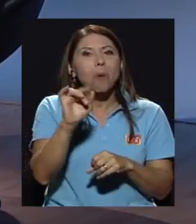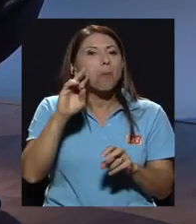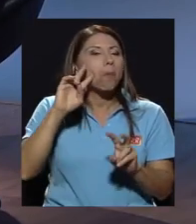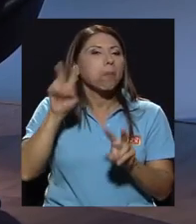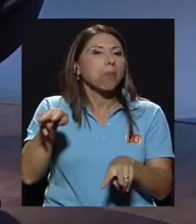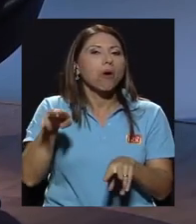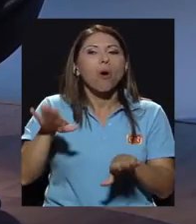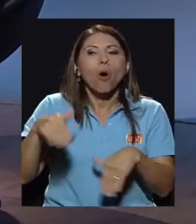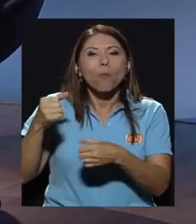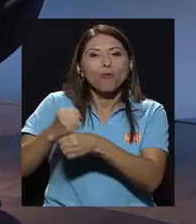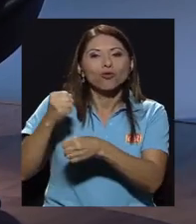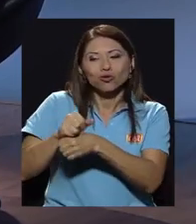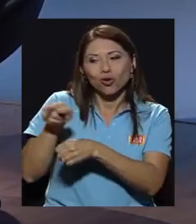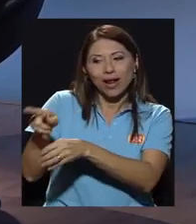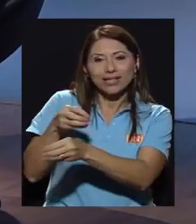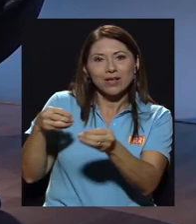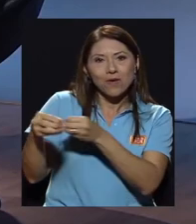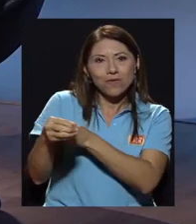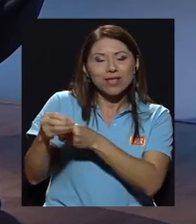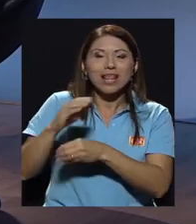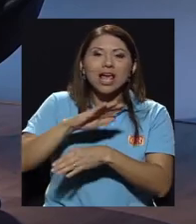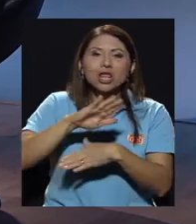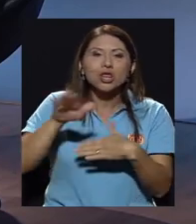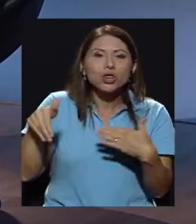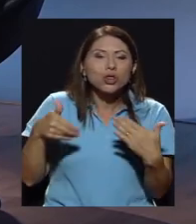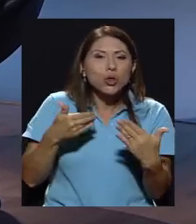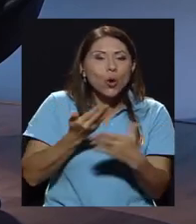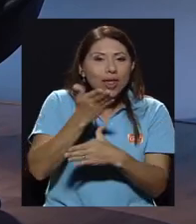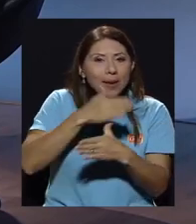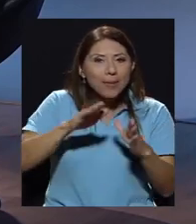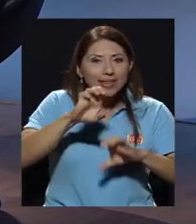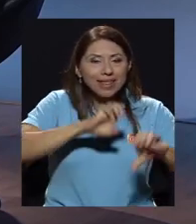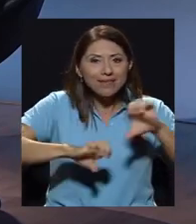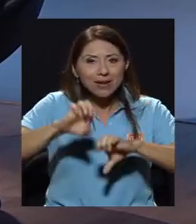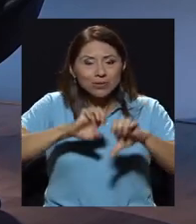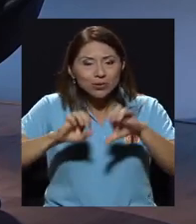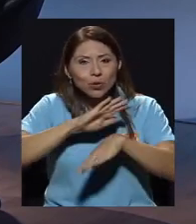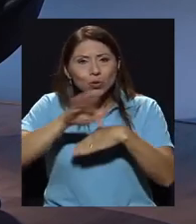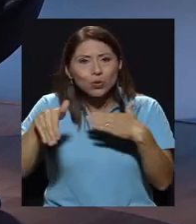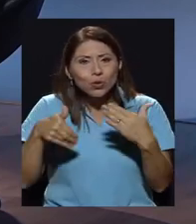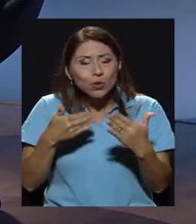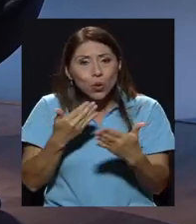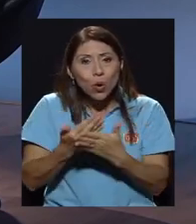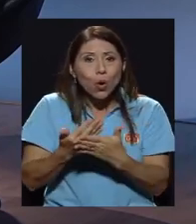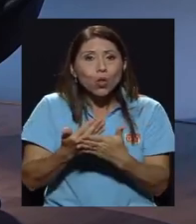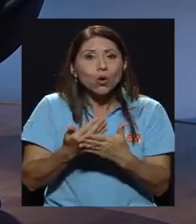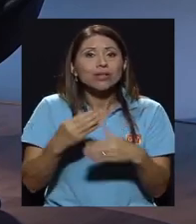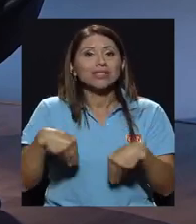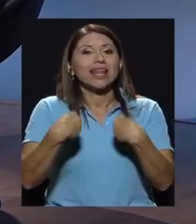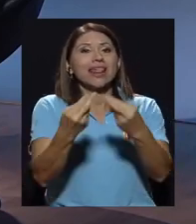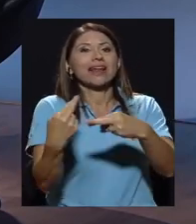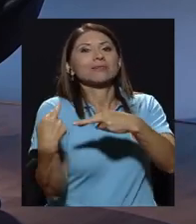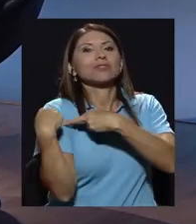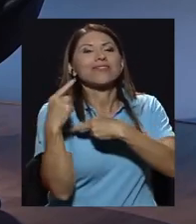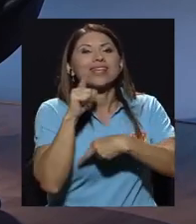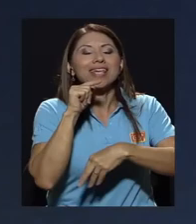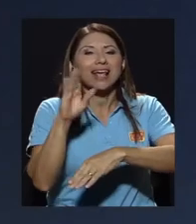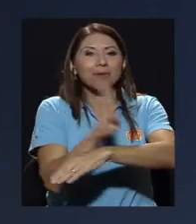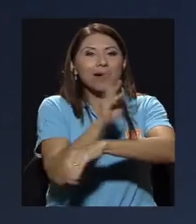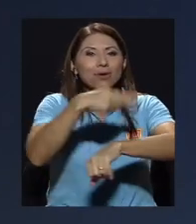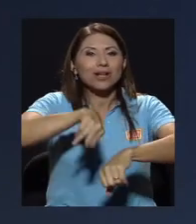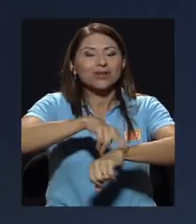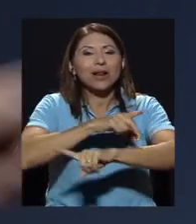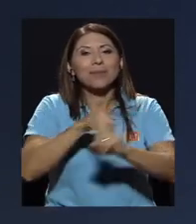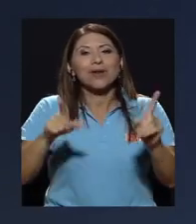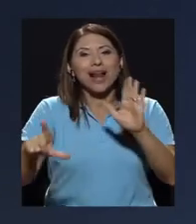cómo funciona y le delega todo lo que es la parte de evaluación y demás de esta unidad de gestión al Banco Nacional pero por